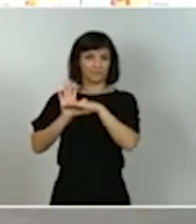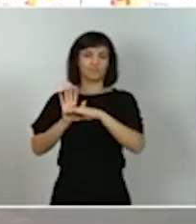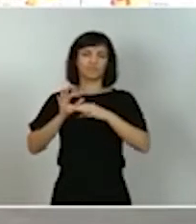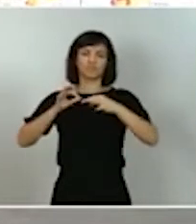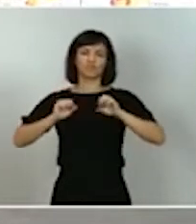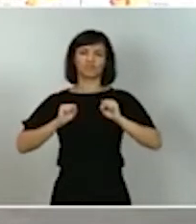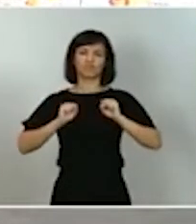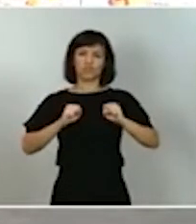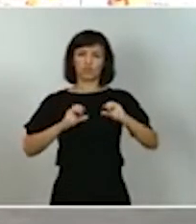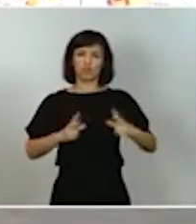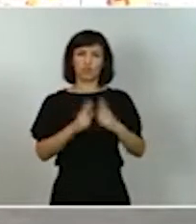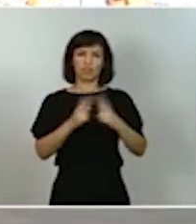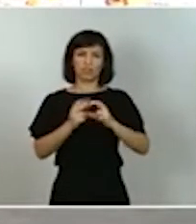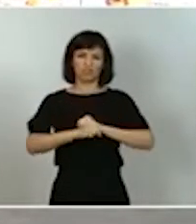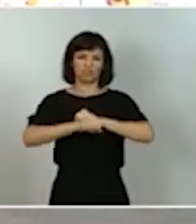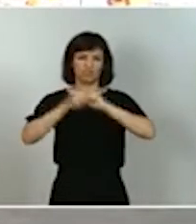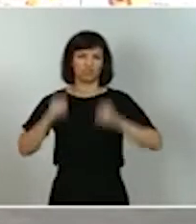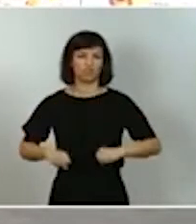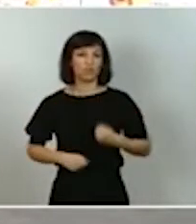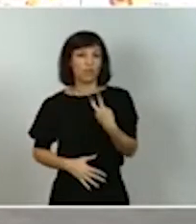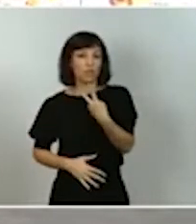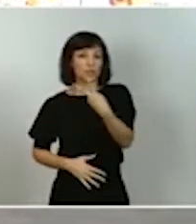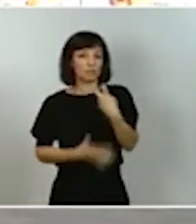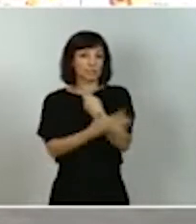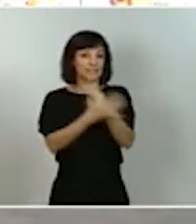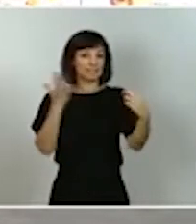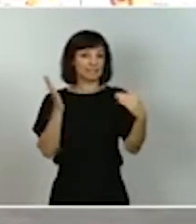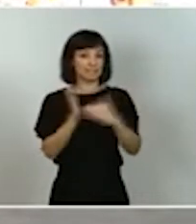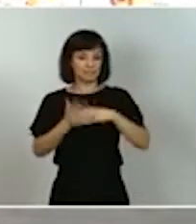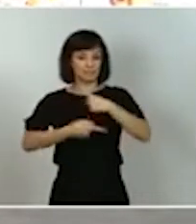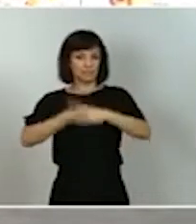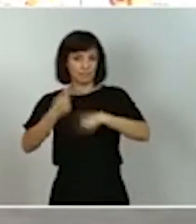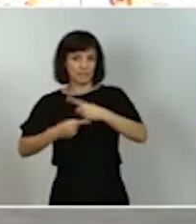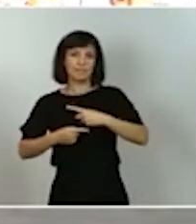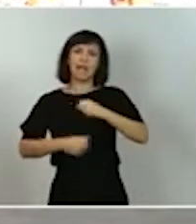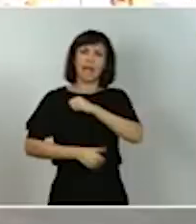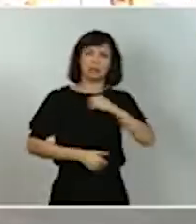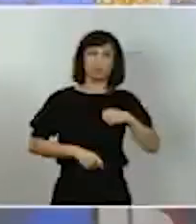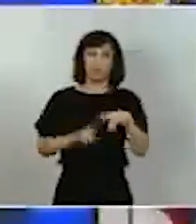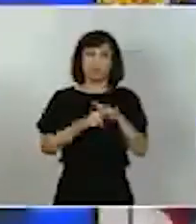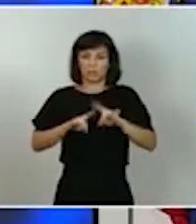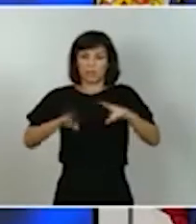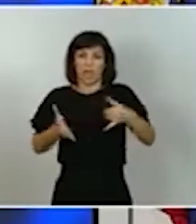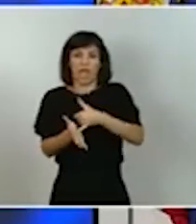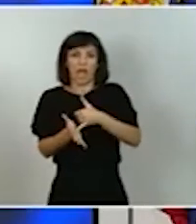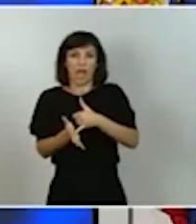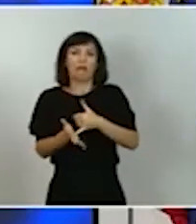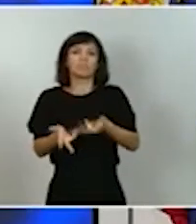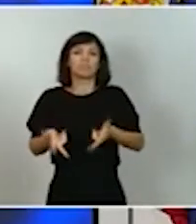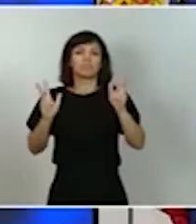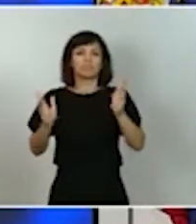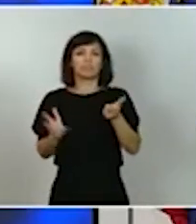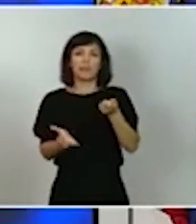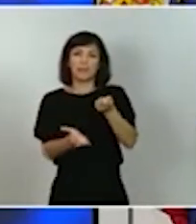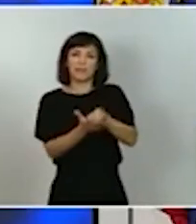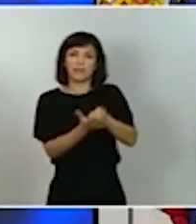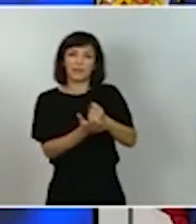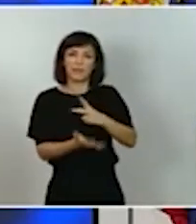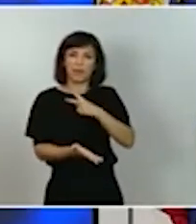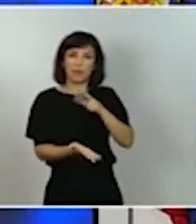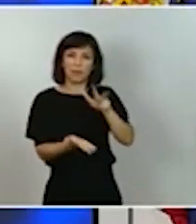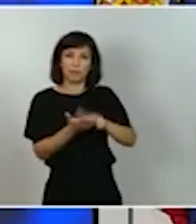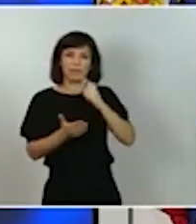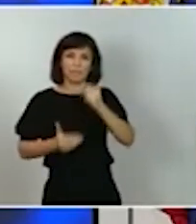216.000 familias y autónomos en situación de vulnerabilidad obtuvieron una moratoria de la deuda hipotecaria para la adquisición de su